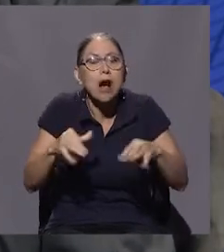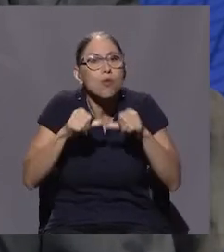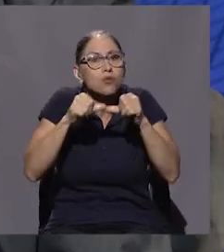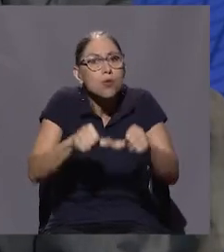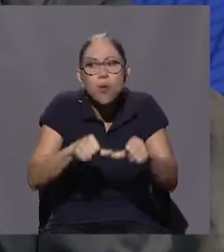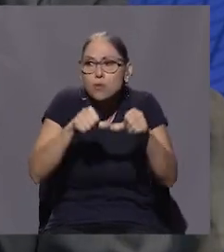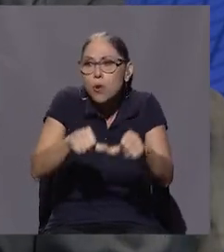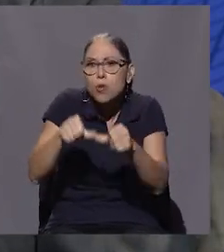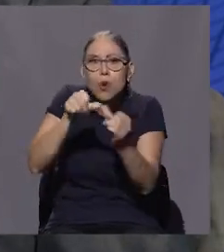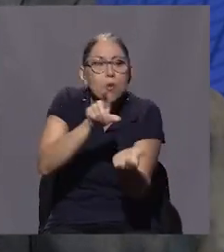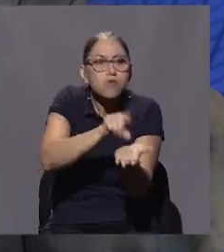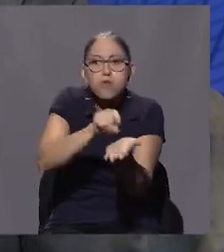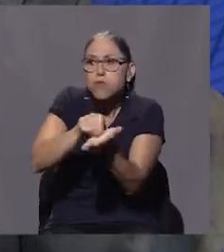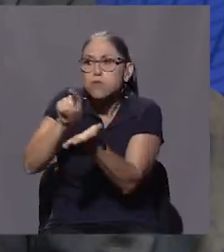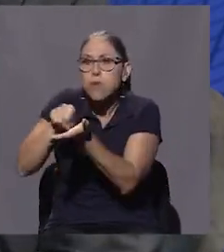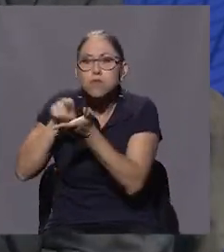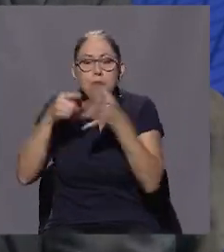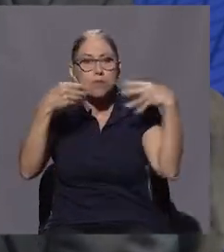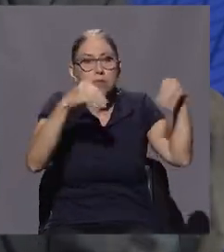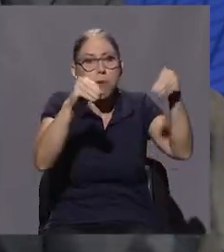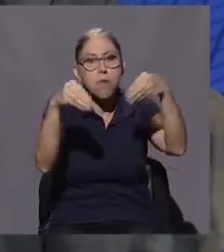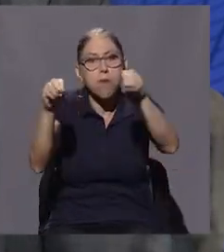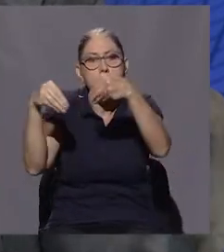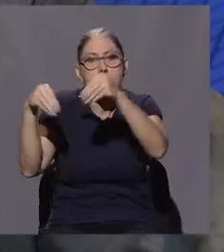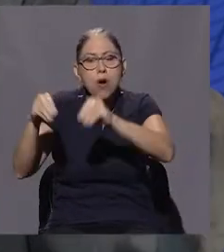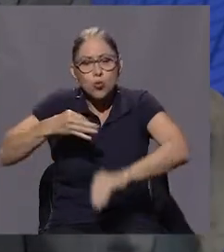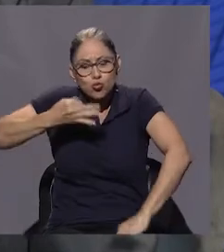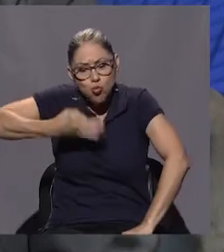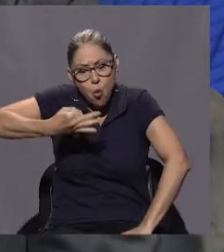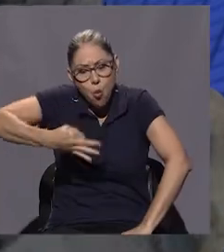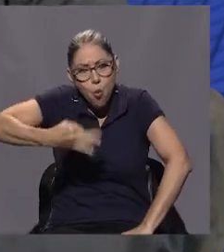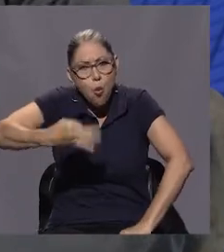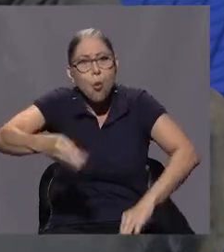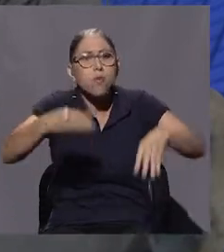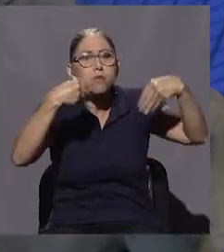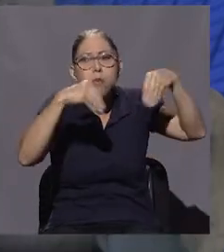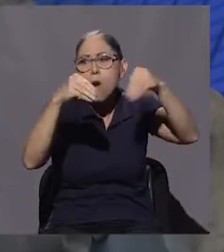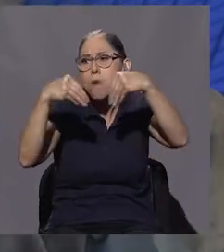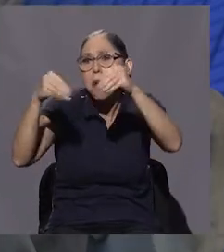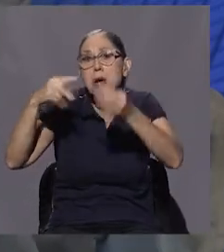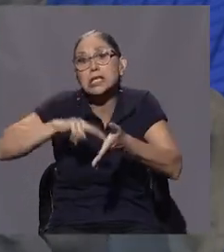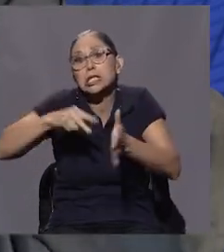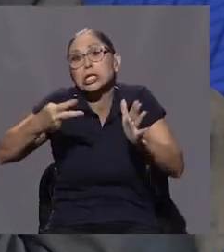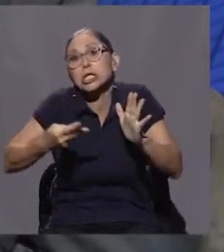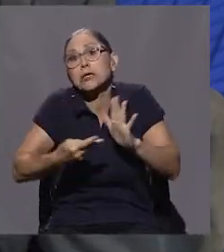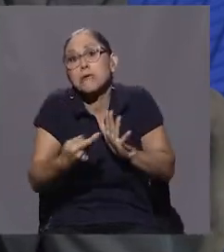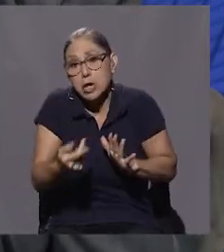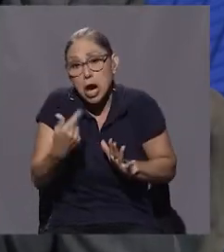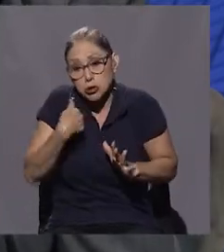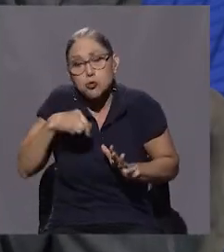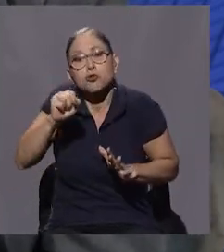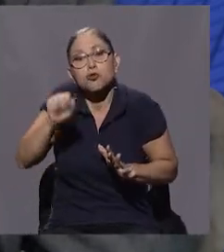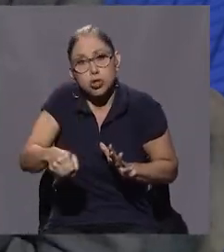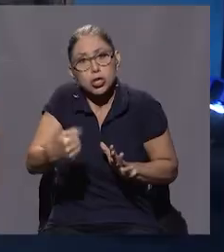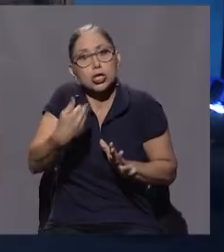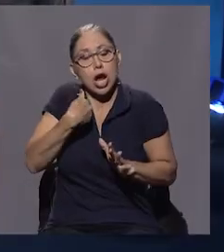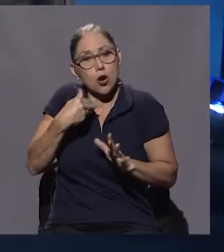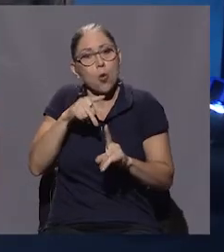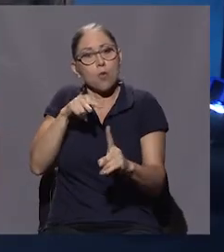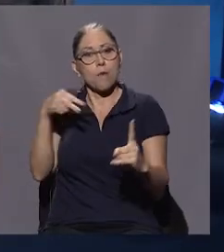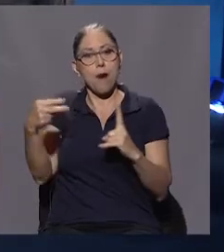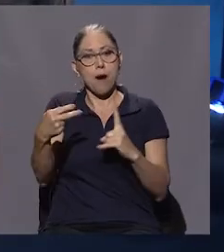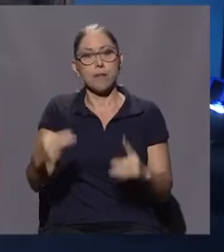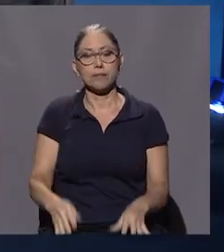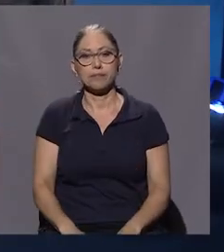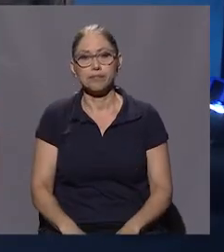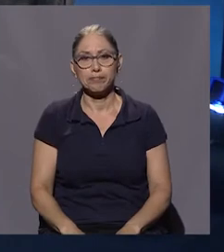librerías, y si tiene 50 años de estar día a día en librerías es porque, hombre, alguna perspectiva tenía. Lo que quiero